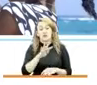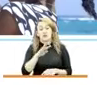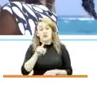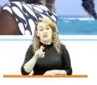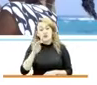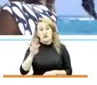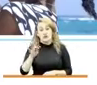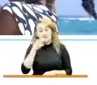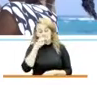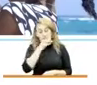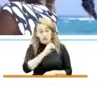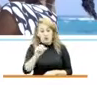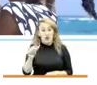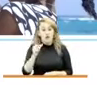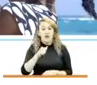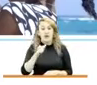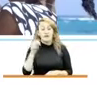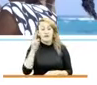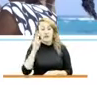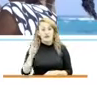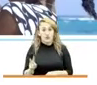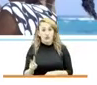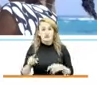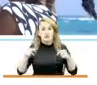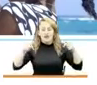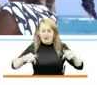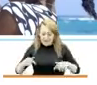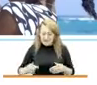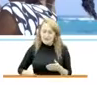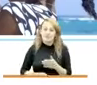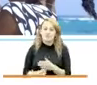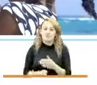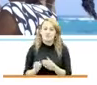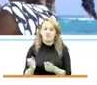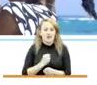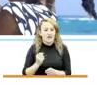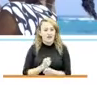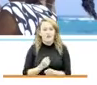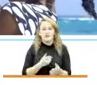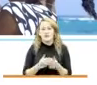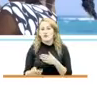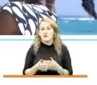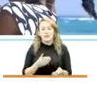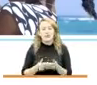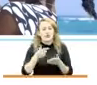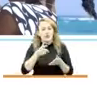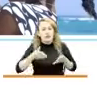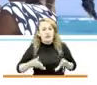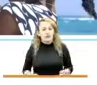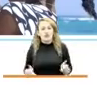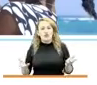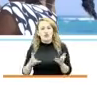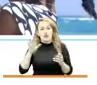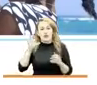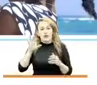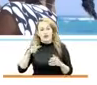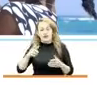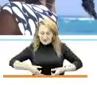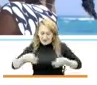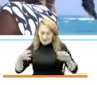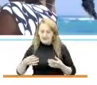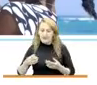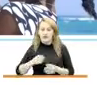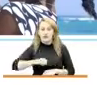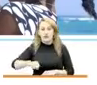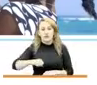venezolanos, porque aquí seguimos trabajando indistintamente de la nacionalidad, protegiendo y garantizando los derechos